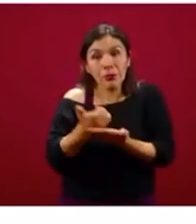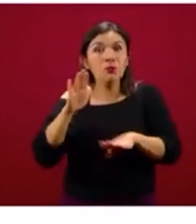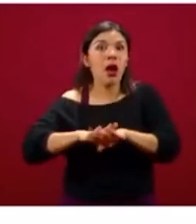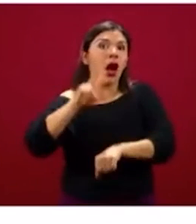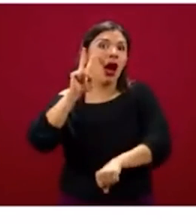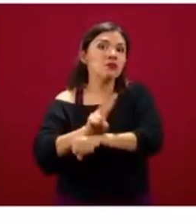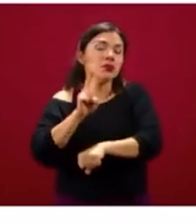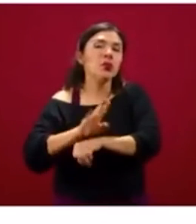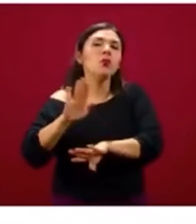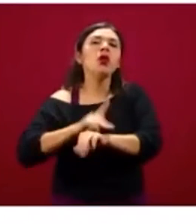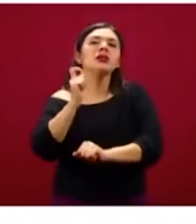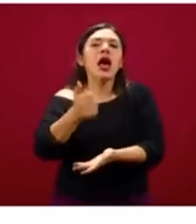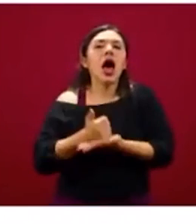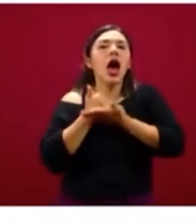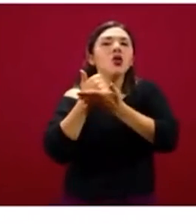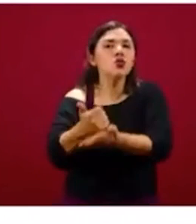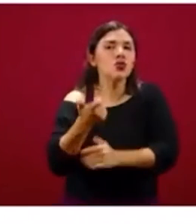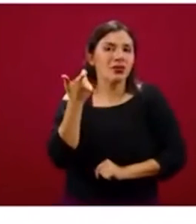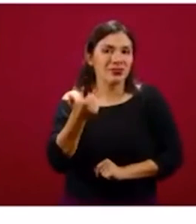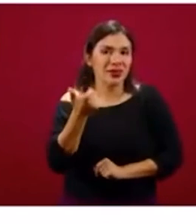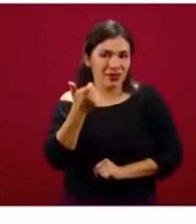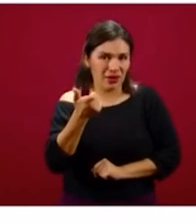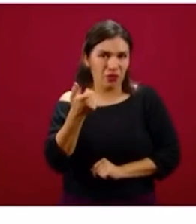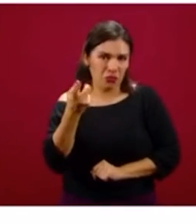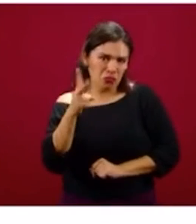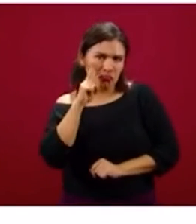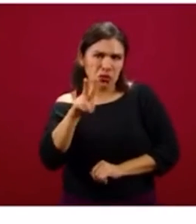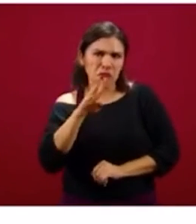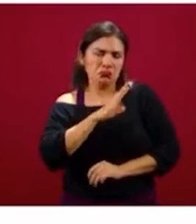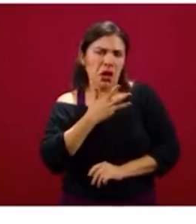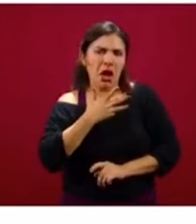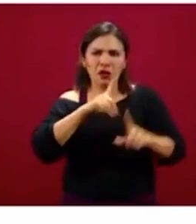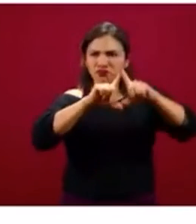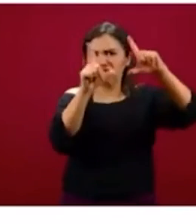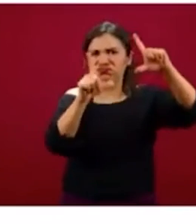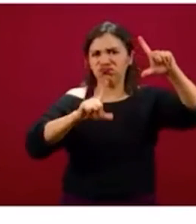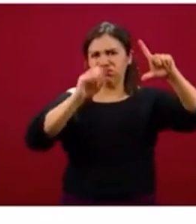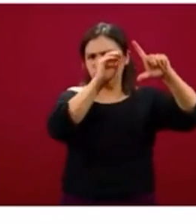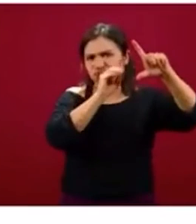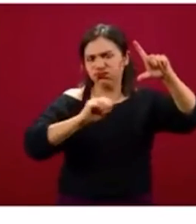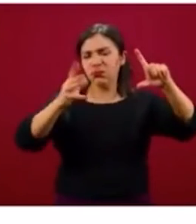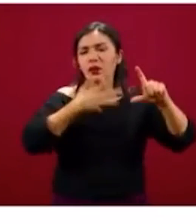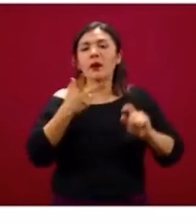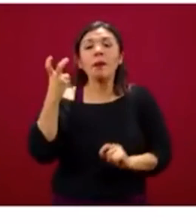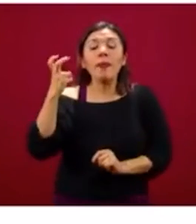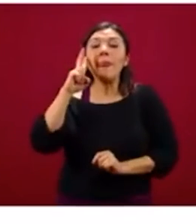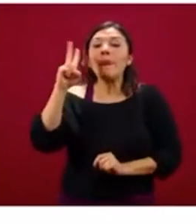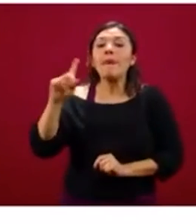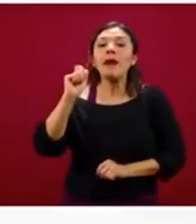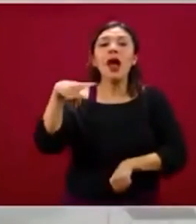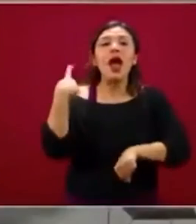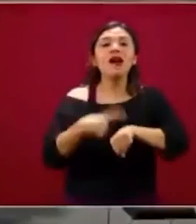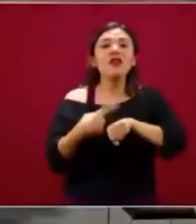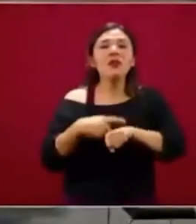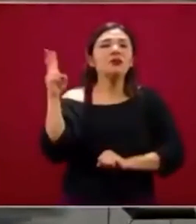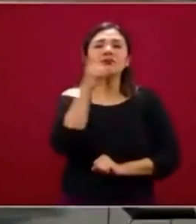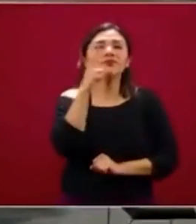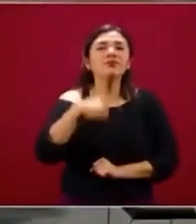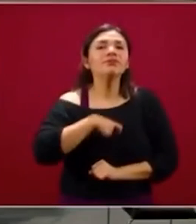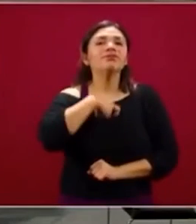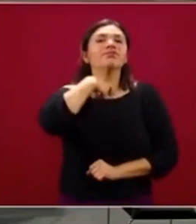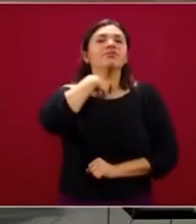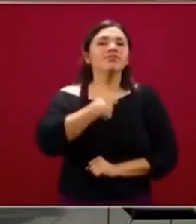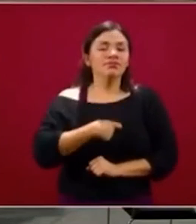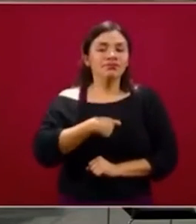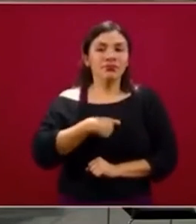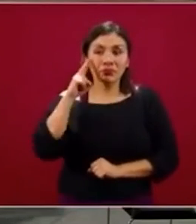es un subsidio económico y la podemos ver a nivel nacional y aquí lo que ven son las enfermedades respiratorias y